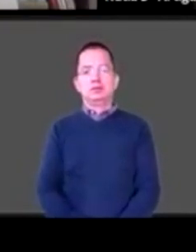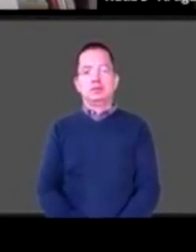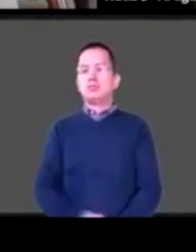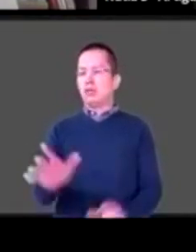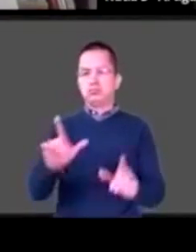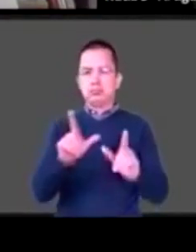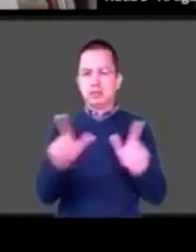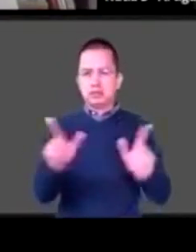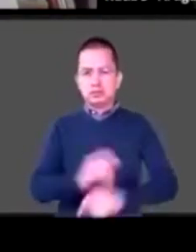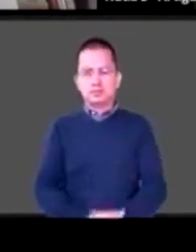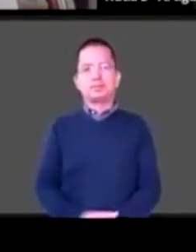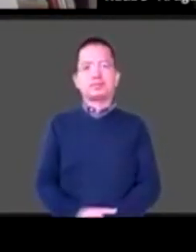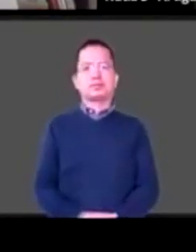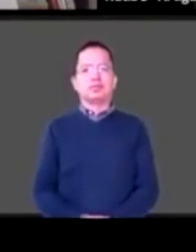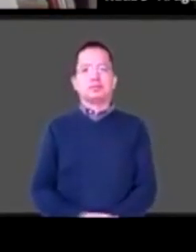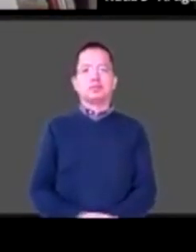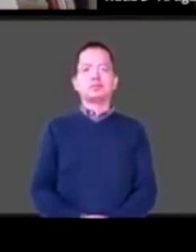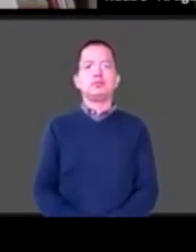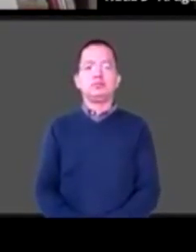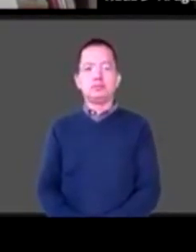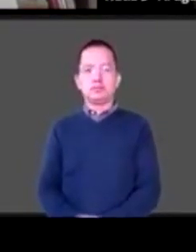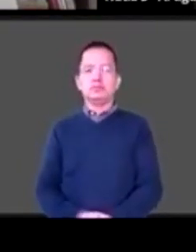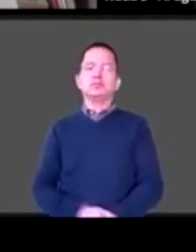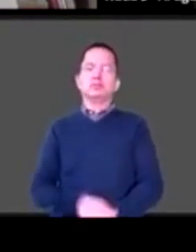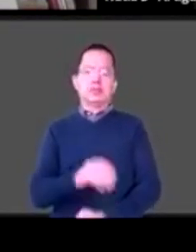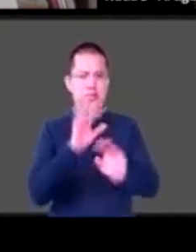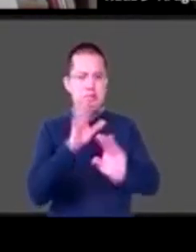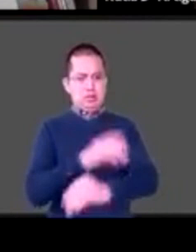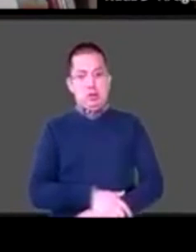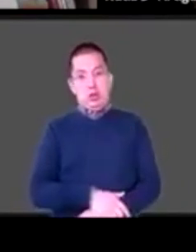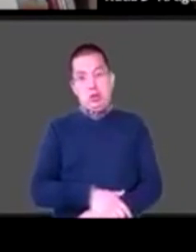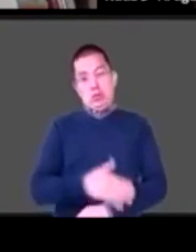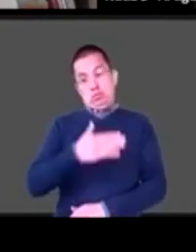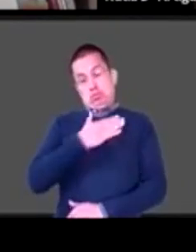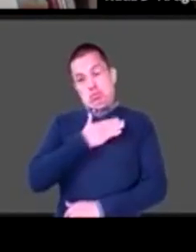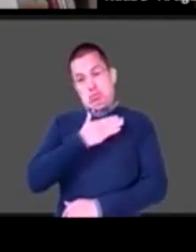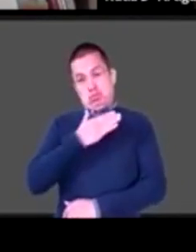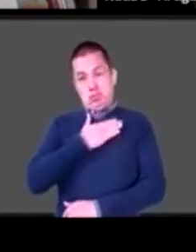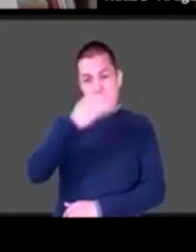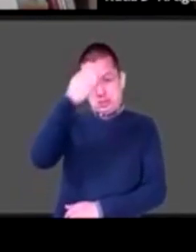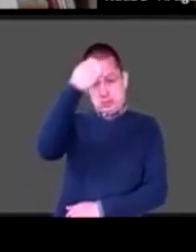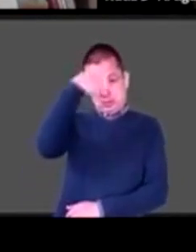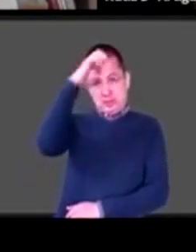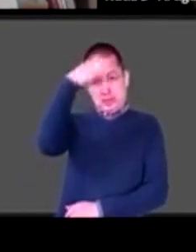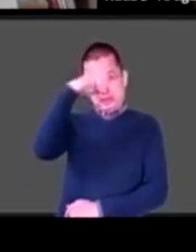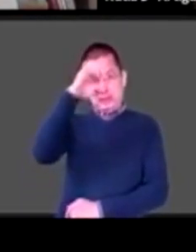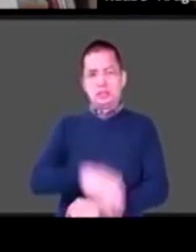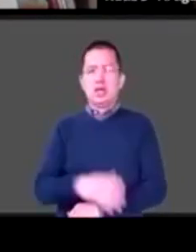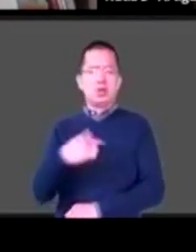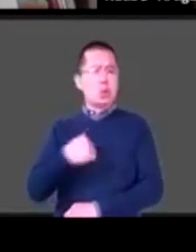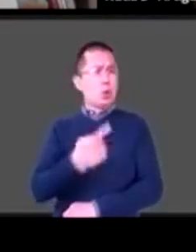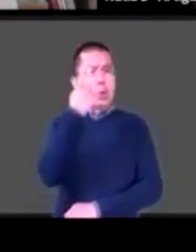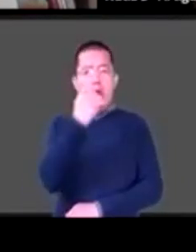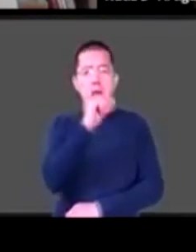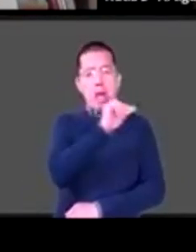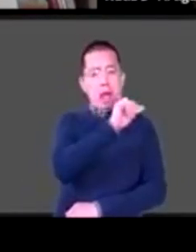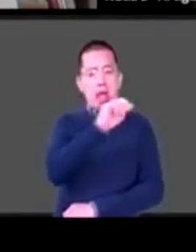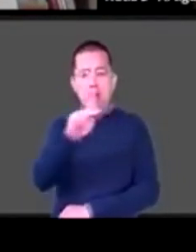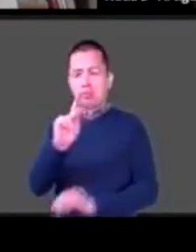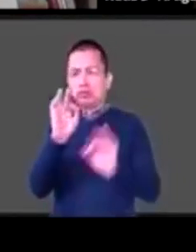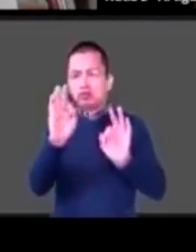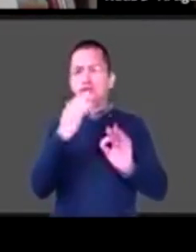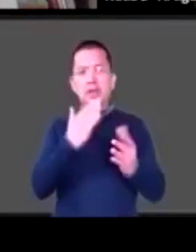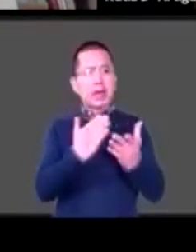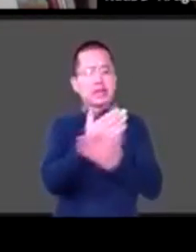Claro que sí. Bueno, en mi caso, desde mi experiencia, la aplicación que me ha resultado más accesible es Zoom,